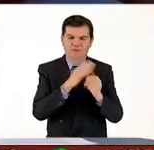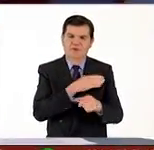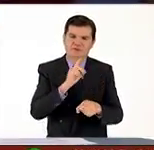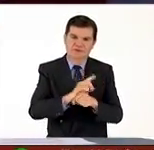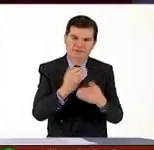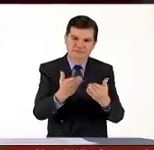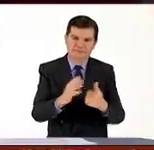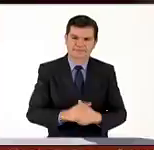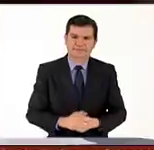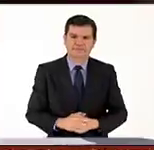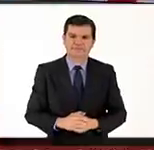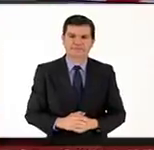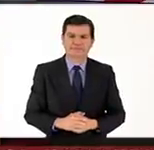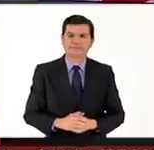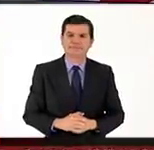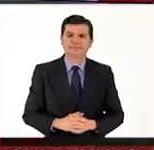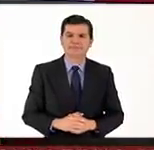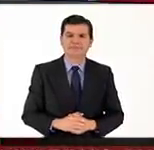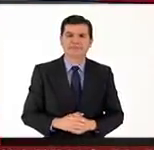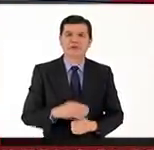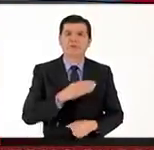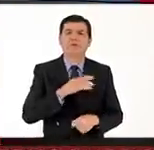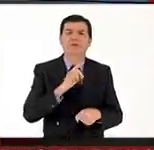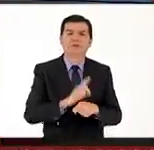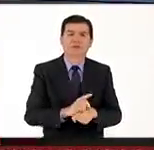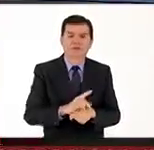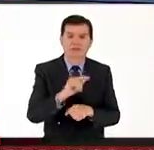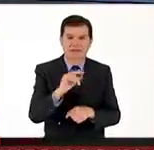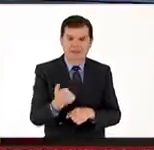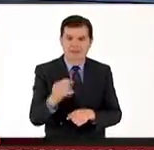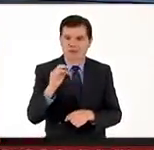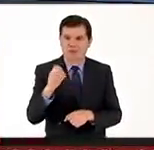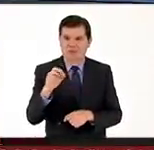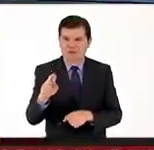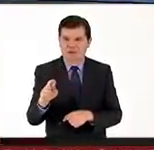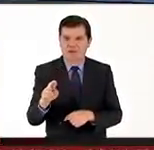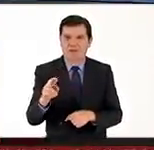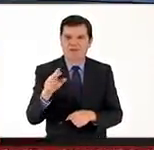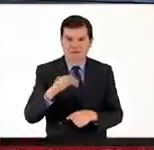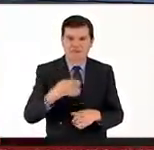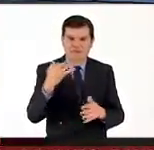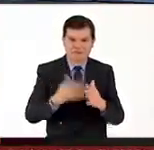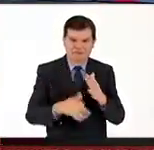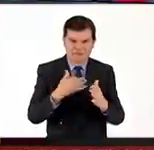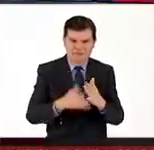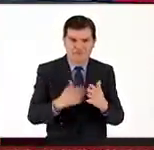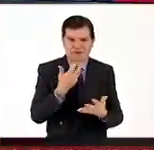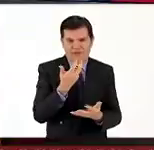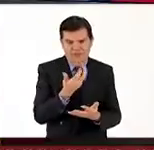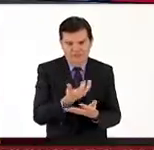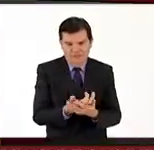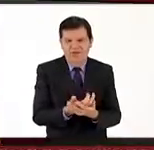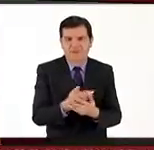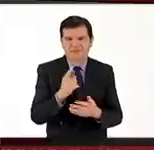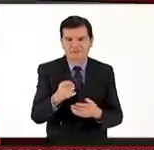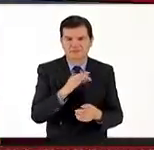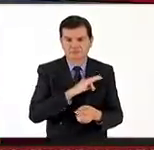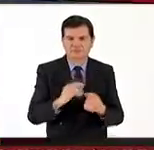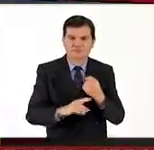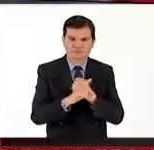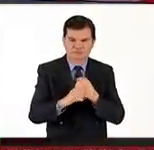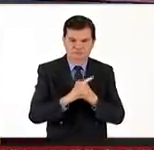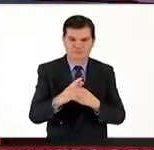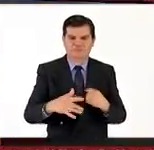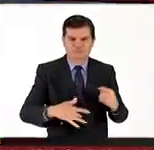días, Ana Paula. Buenos días, Leti y Omar. Pues la falta de descanso puede producir problemas